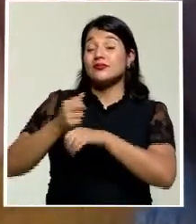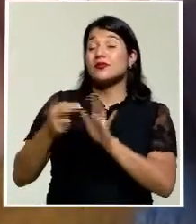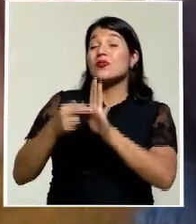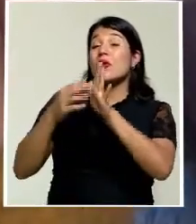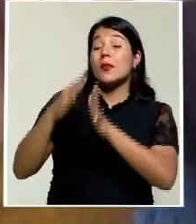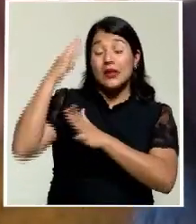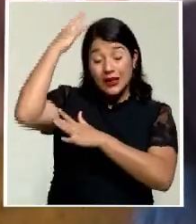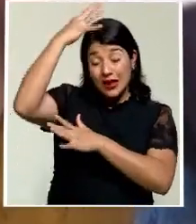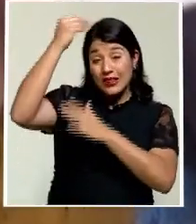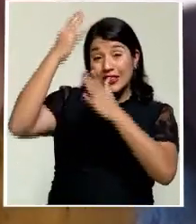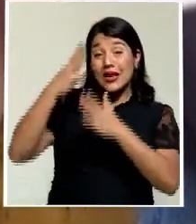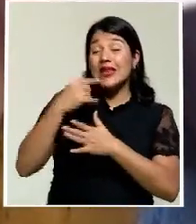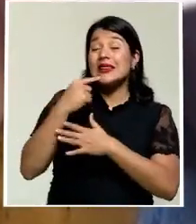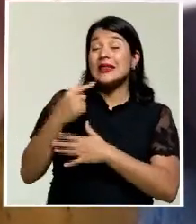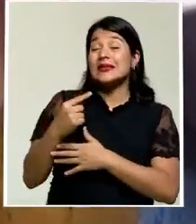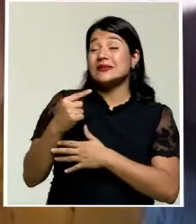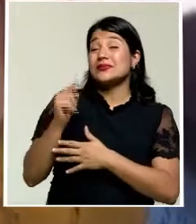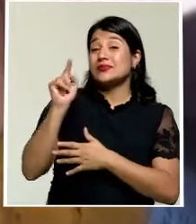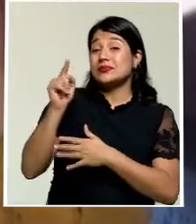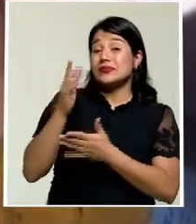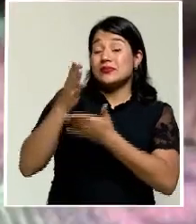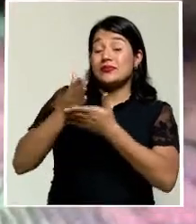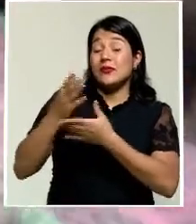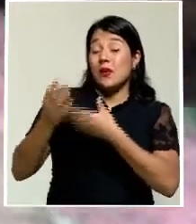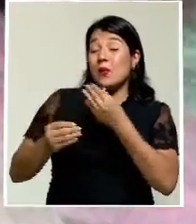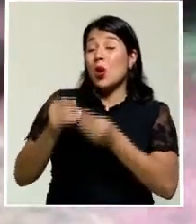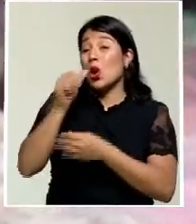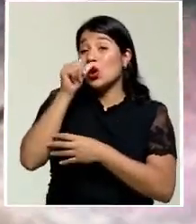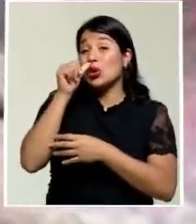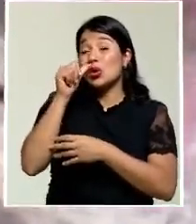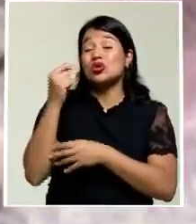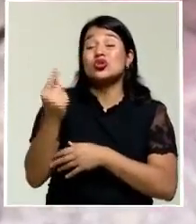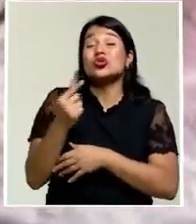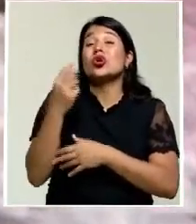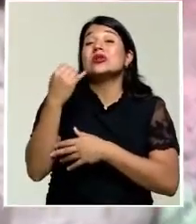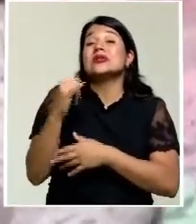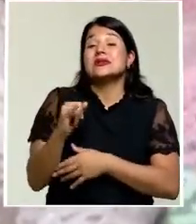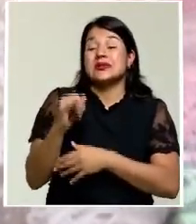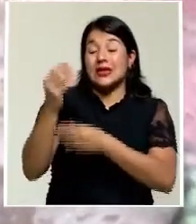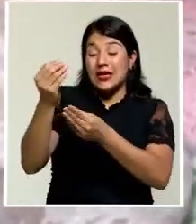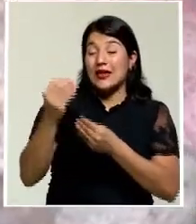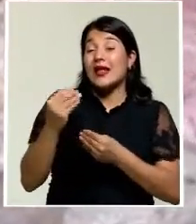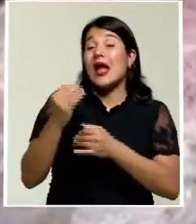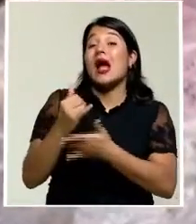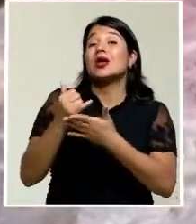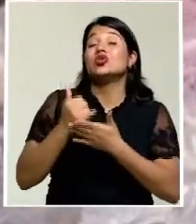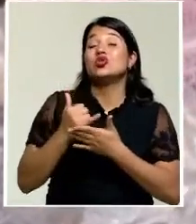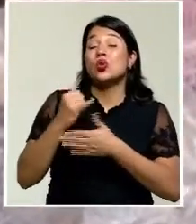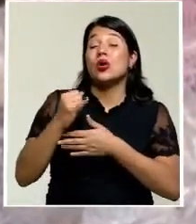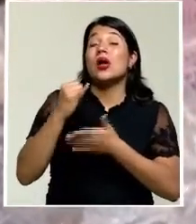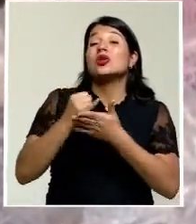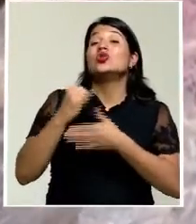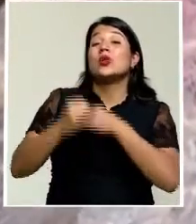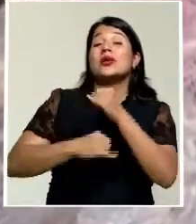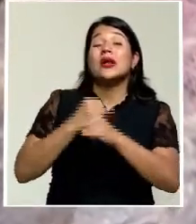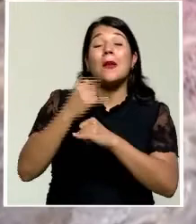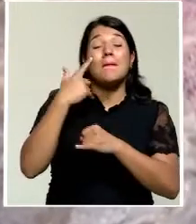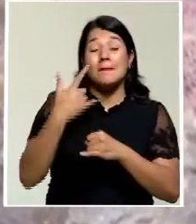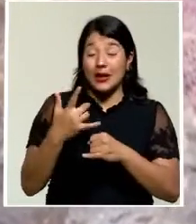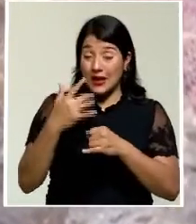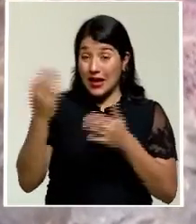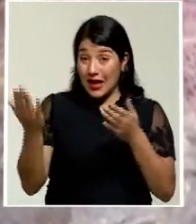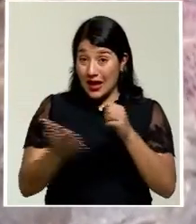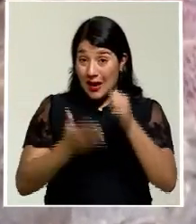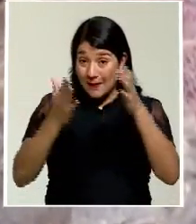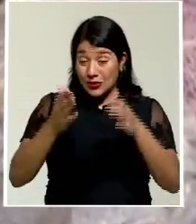aseguró que Afganistán dejaría de producir drogas con la condición de recibir ayuda internacional para que los campesinos puedan reemplazar el opio con